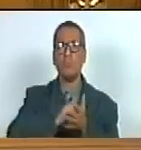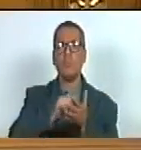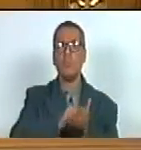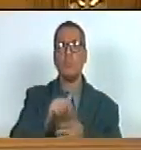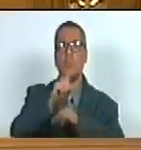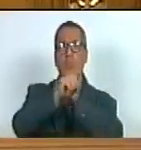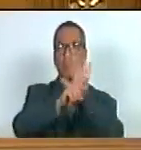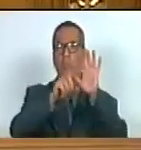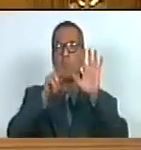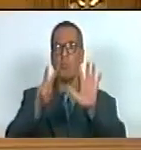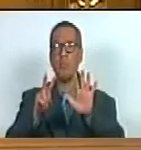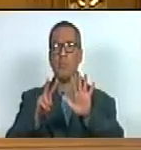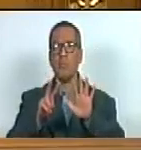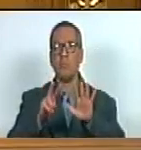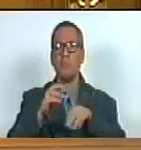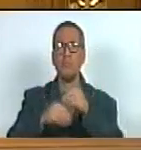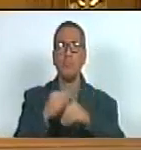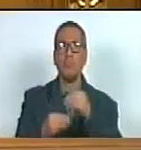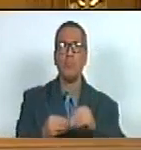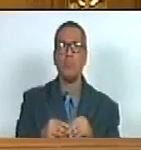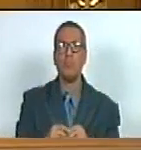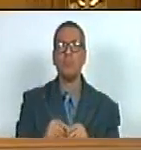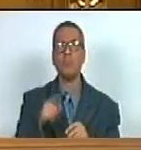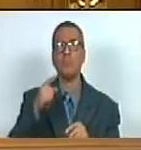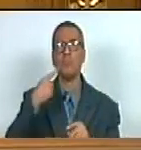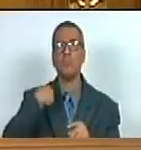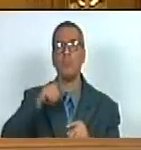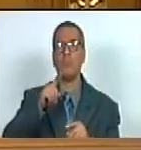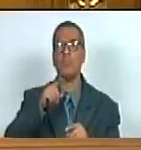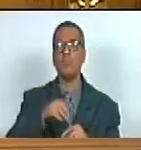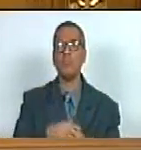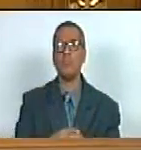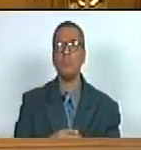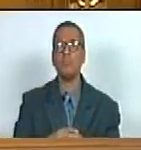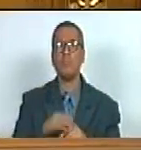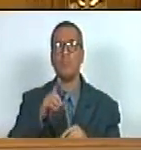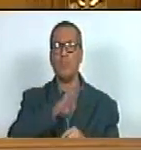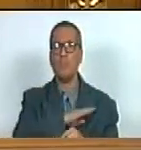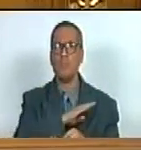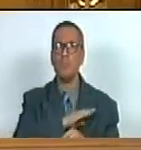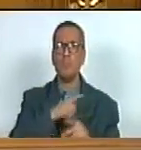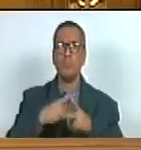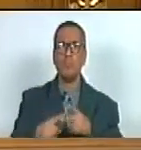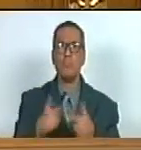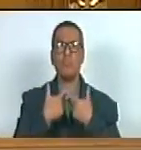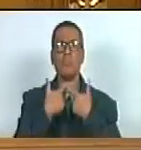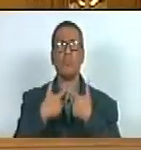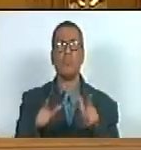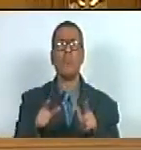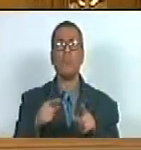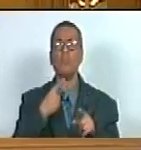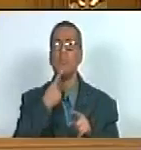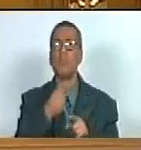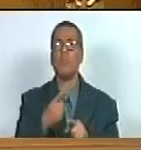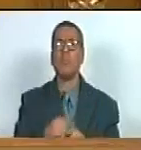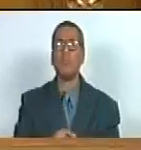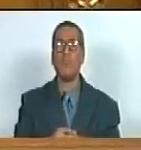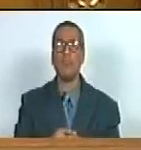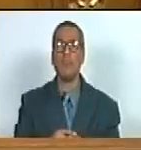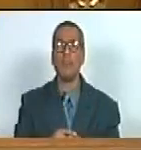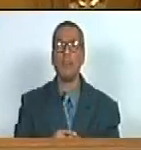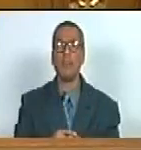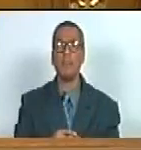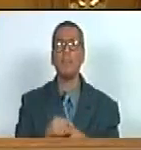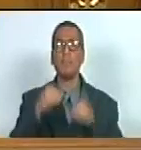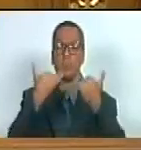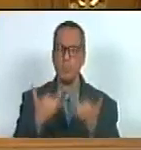67 que se refiere nada más y nada menos que al derecho a la libertad de expresión bueno